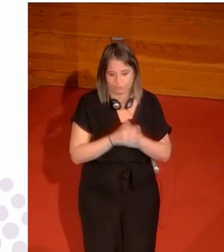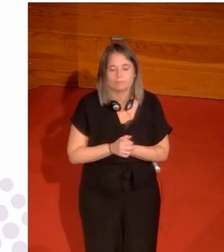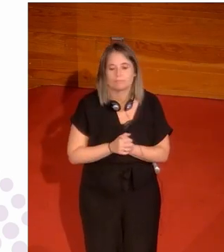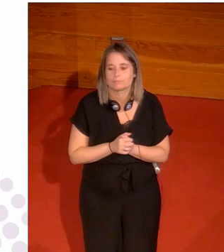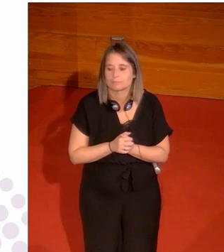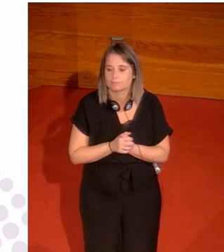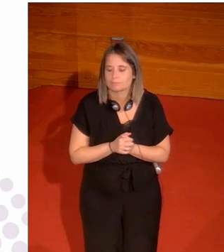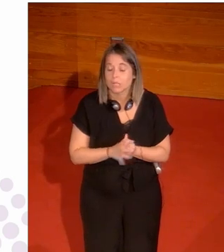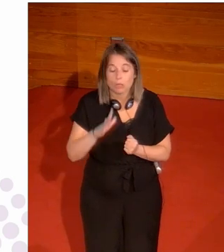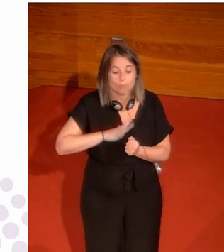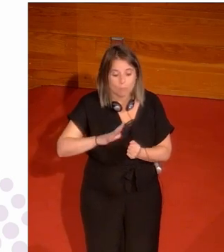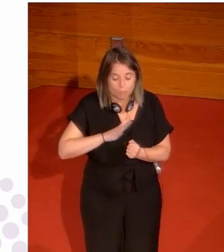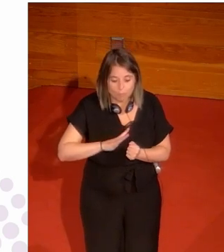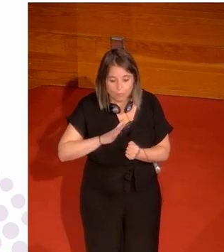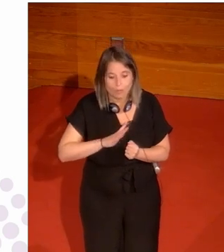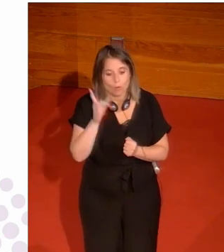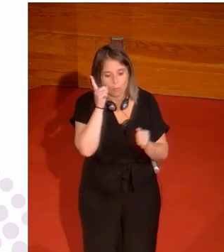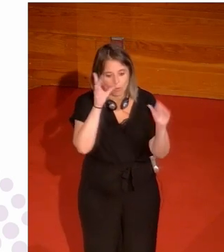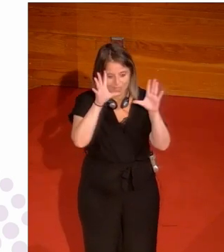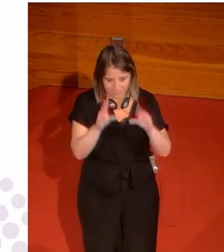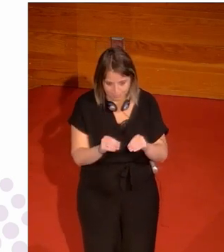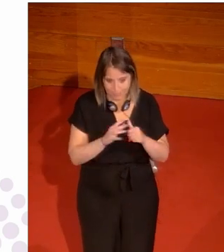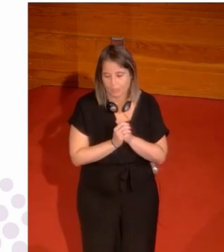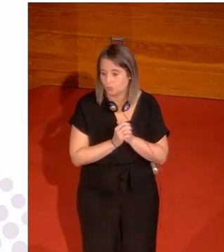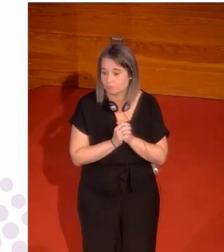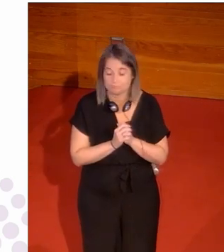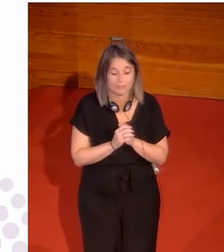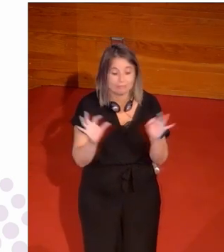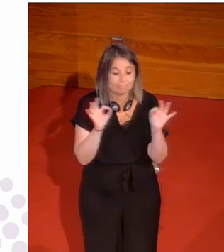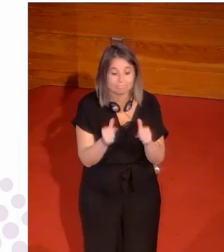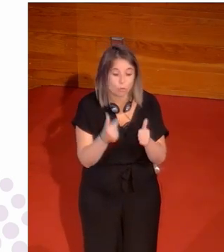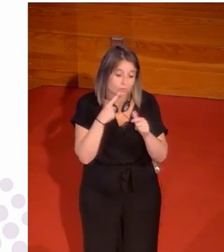nosotras. Por favor, apagad o silenciar los móviles. Muchas gracias, Paloma. Esto es tuyo.